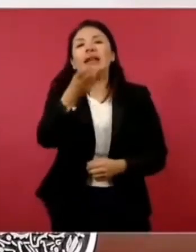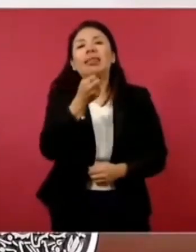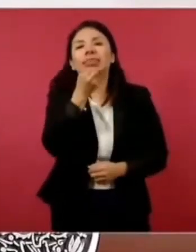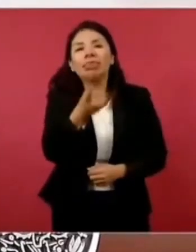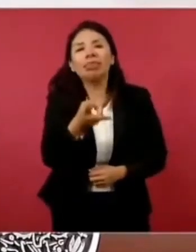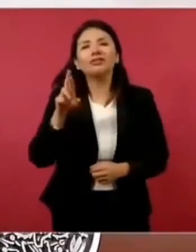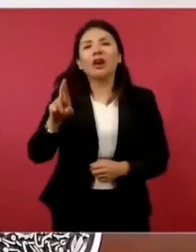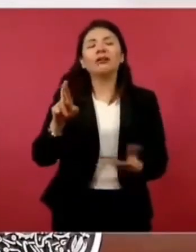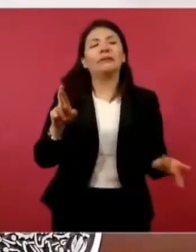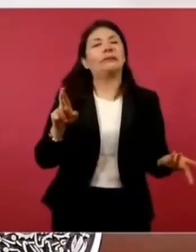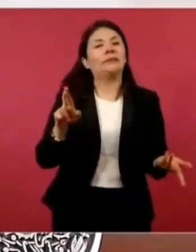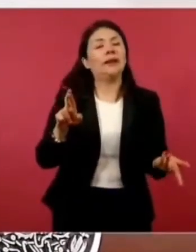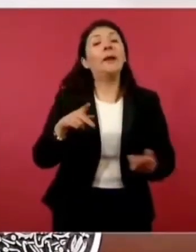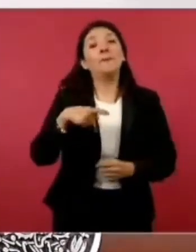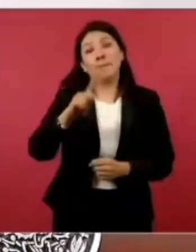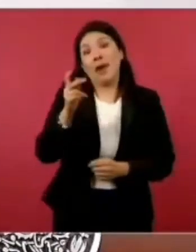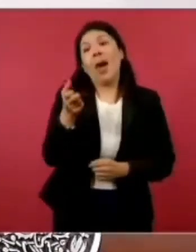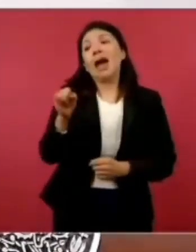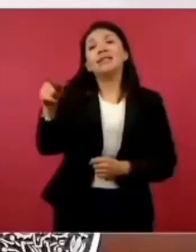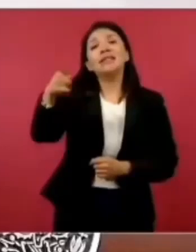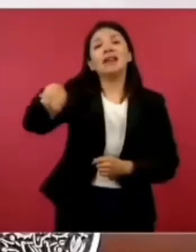Pues sí, pero en el campo de golf.